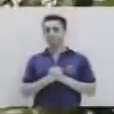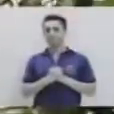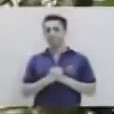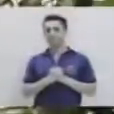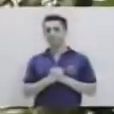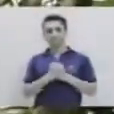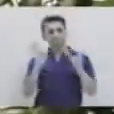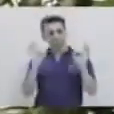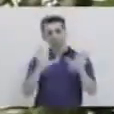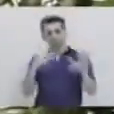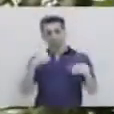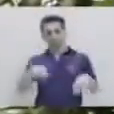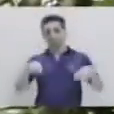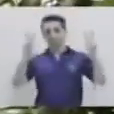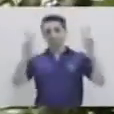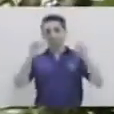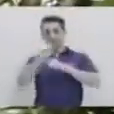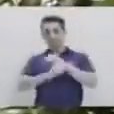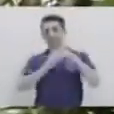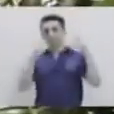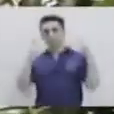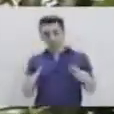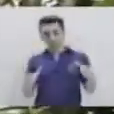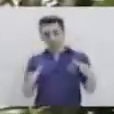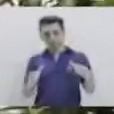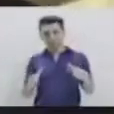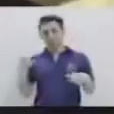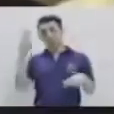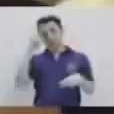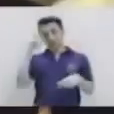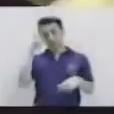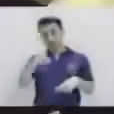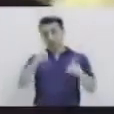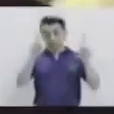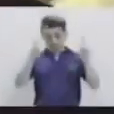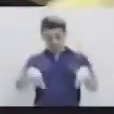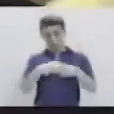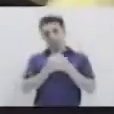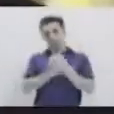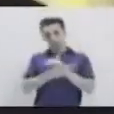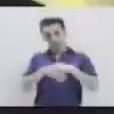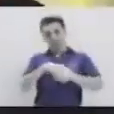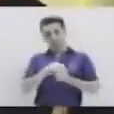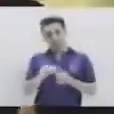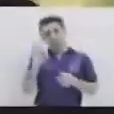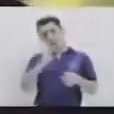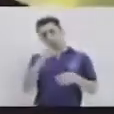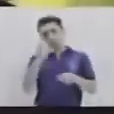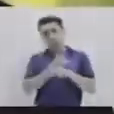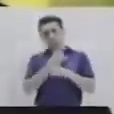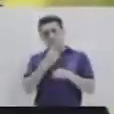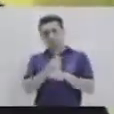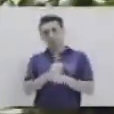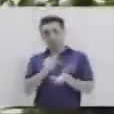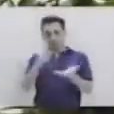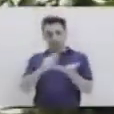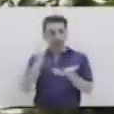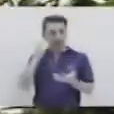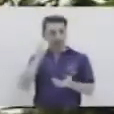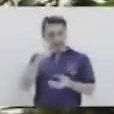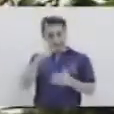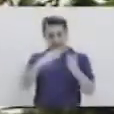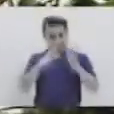Muy bien, esto fue el tema de las frutas. Recuerda, lavarte siempre las manos o utilizar alcohol en gel.